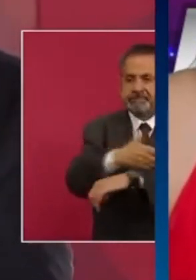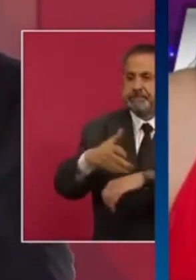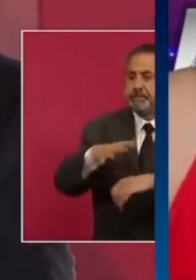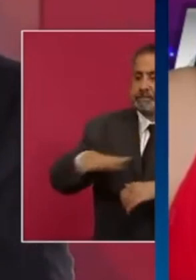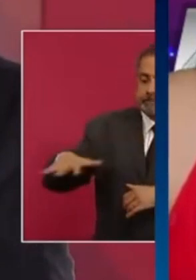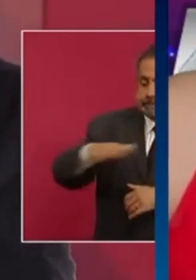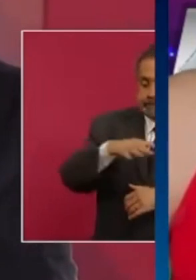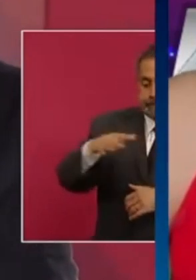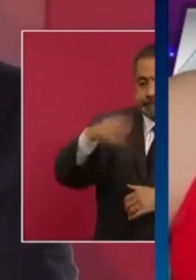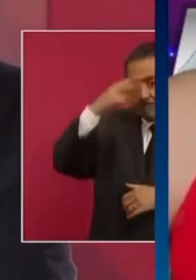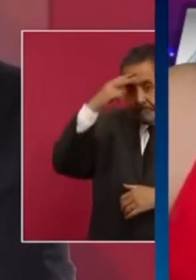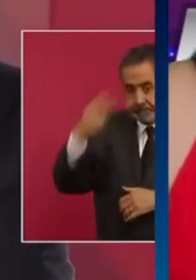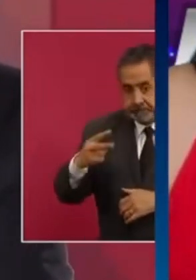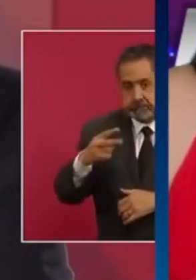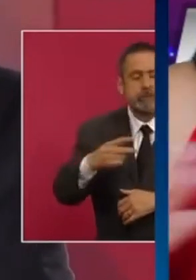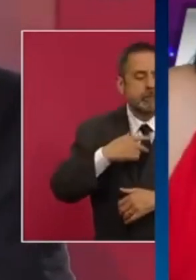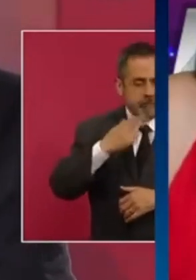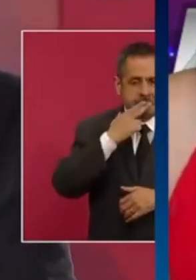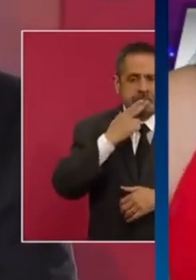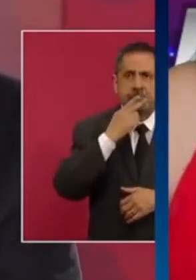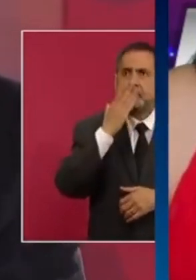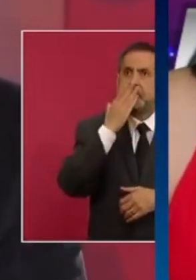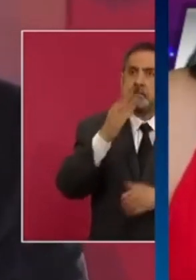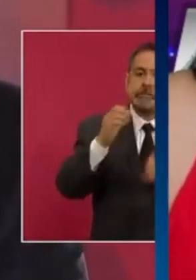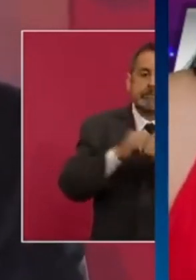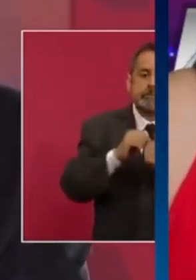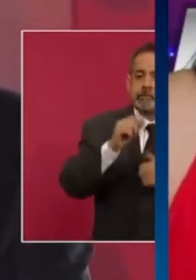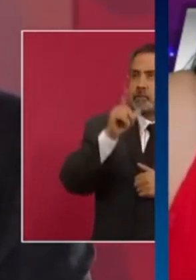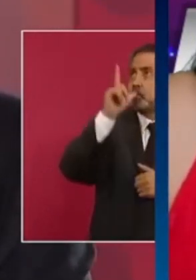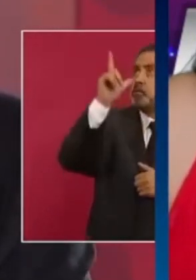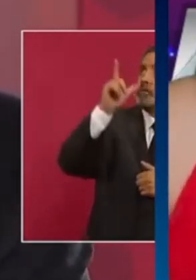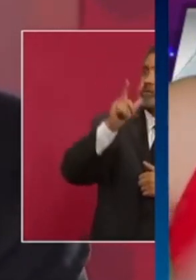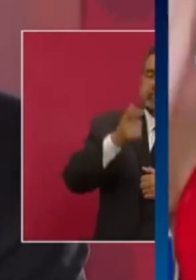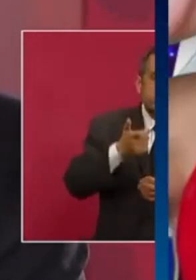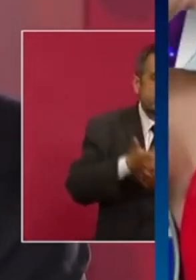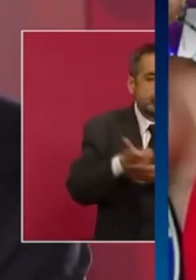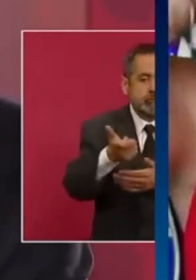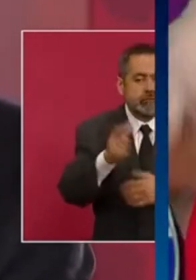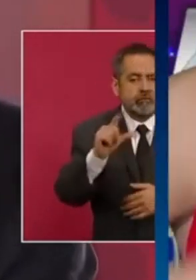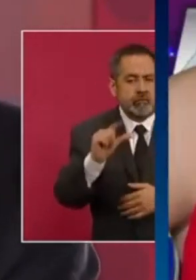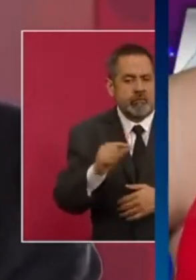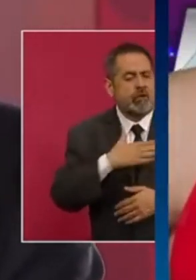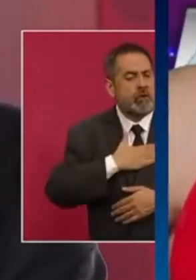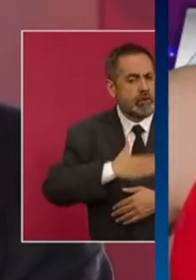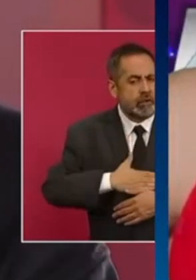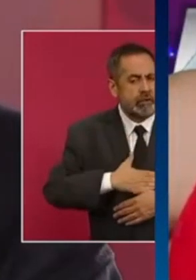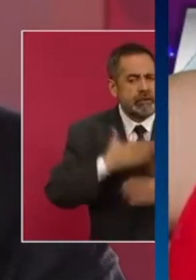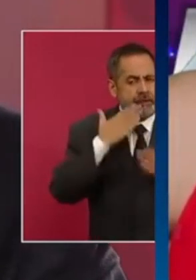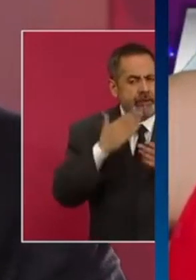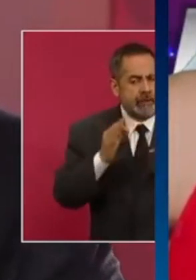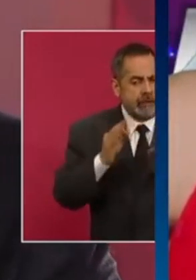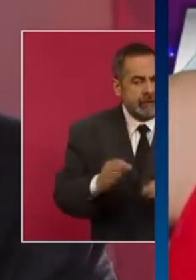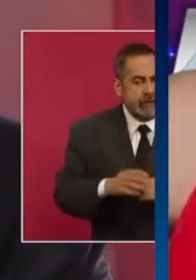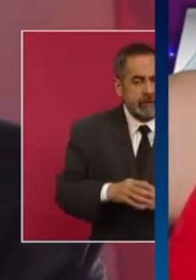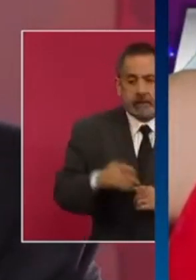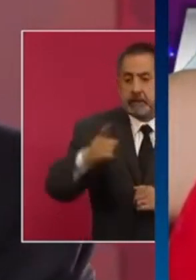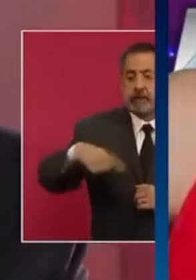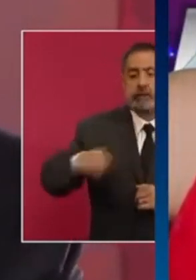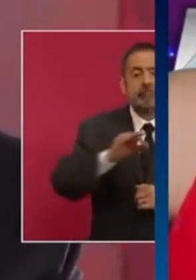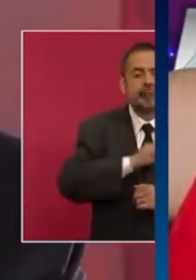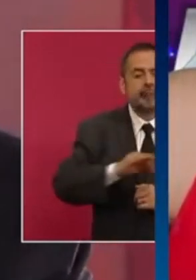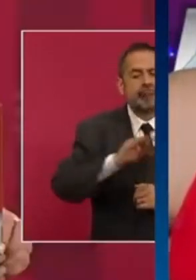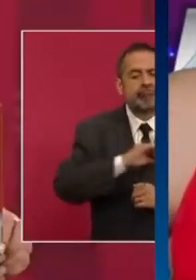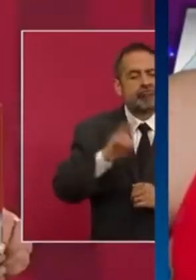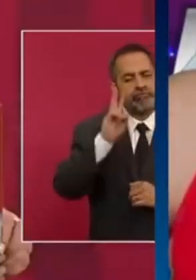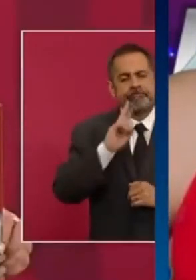espacios como la mañanera, el que hoy se nos tome en cuenta, si bien es cierto, sí, no somos periodistas, pero comunicamos de forma honesta y